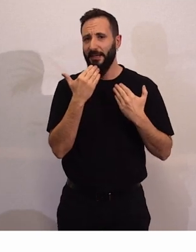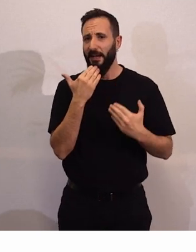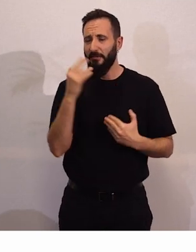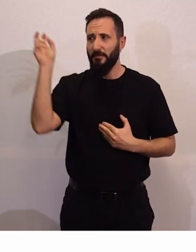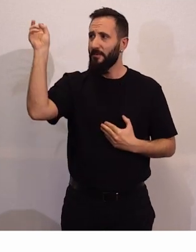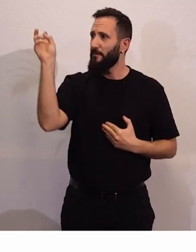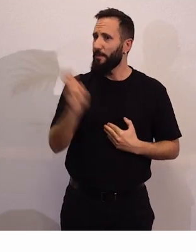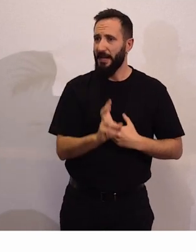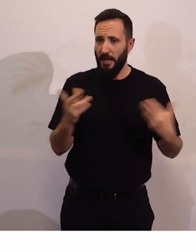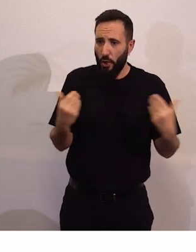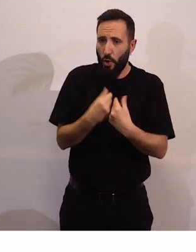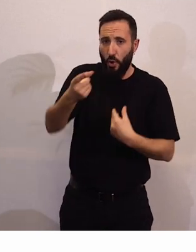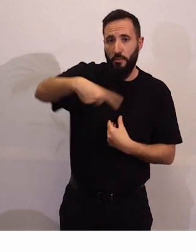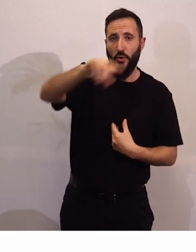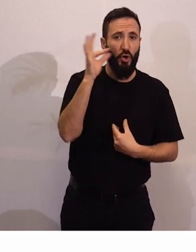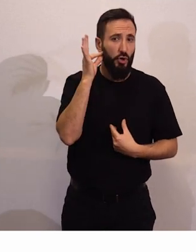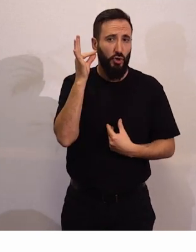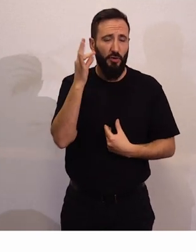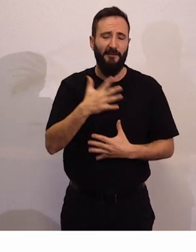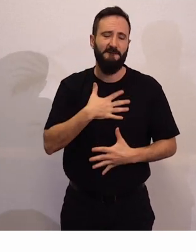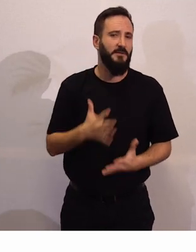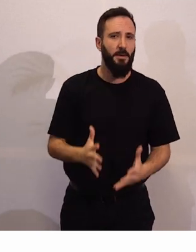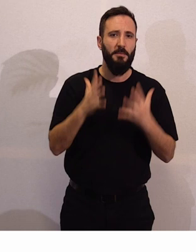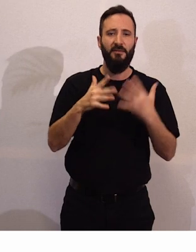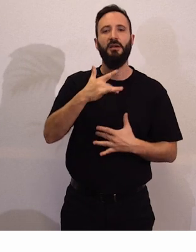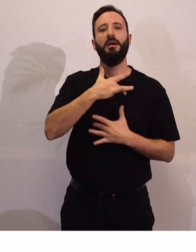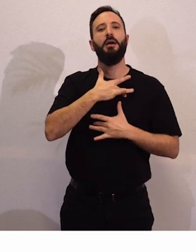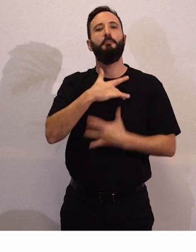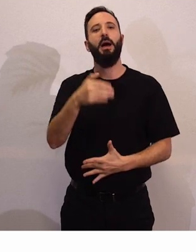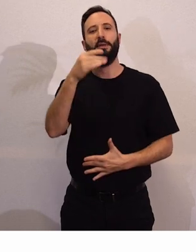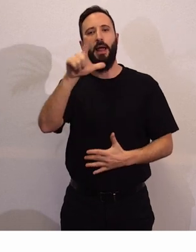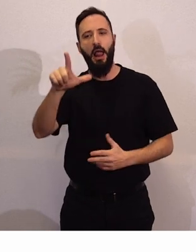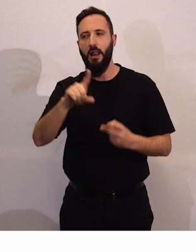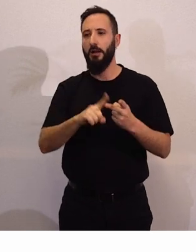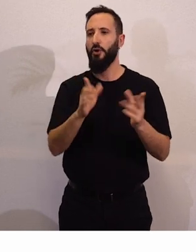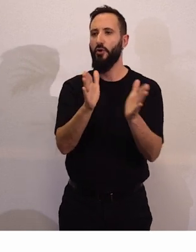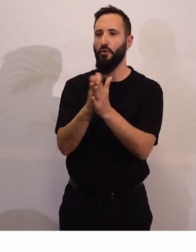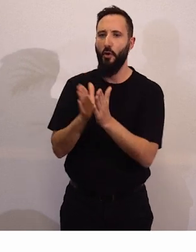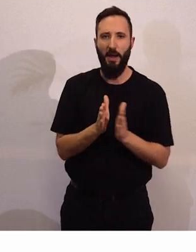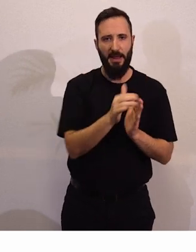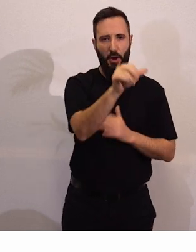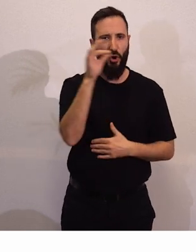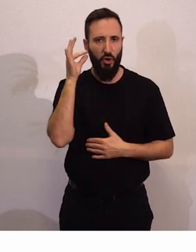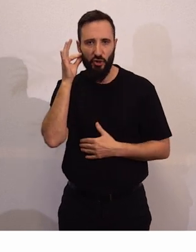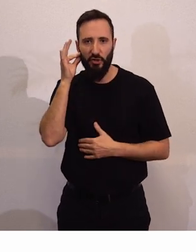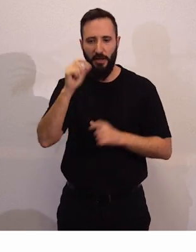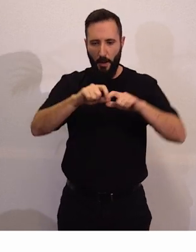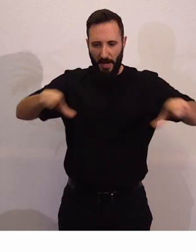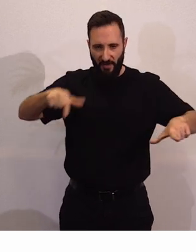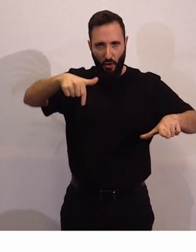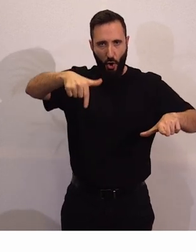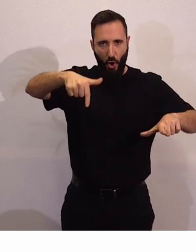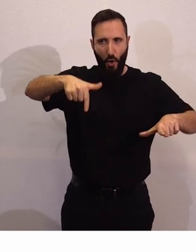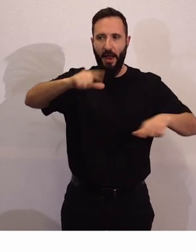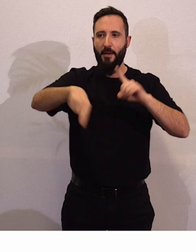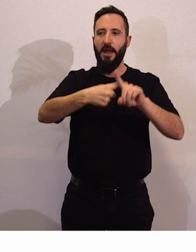con vosotras, Maribel, compañeras, compañeros de esta plataforma El